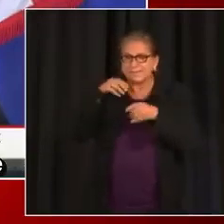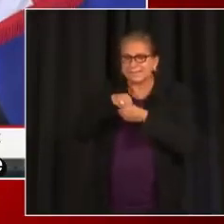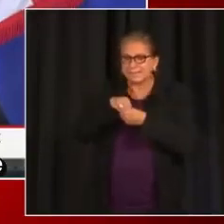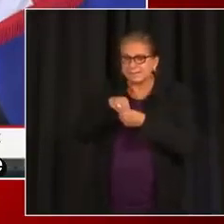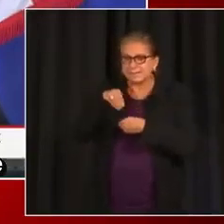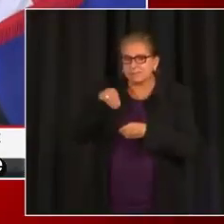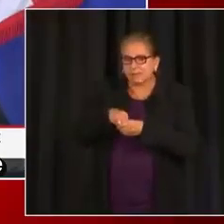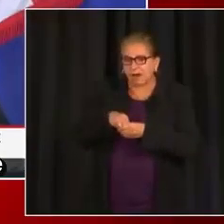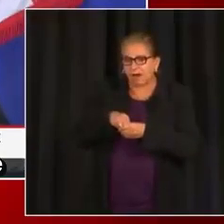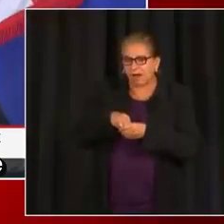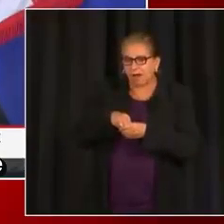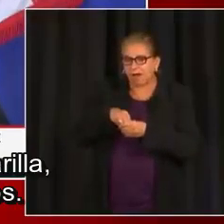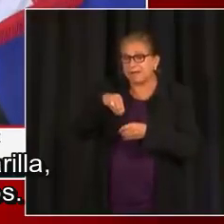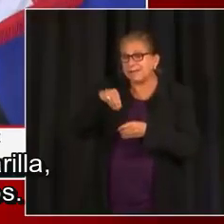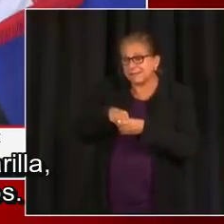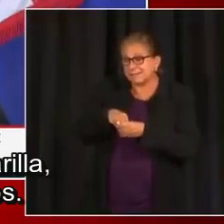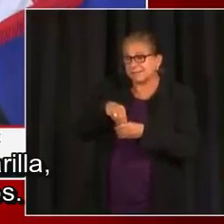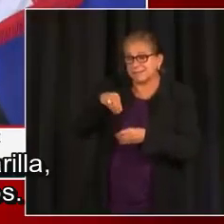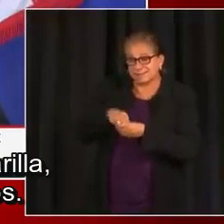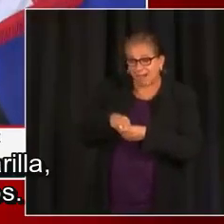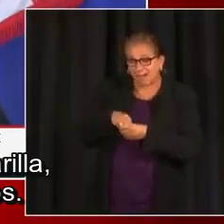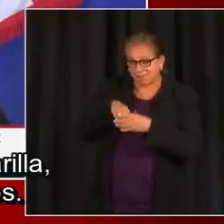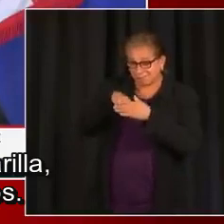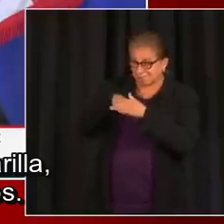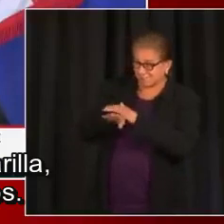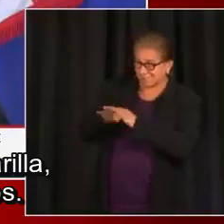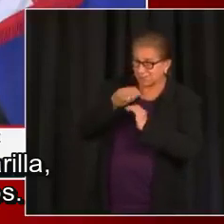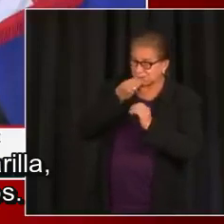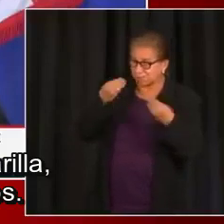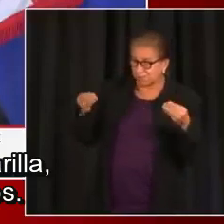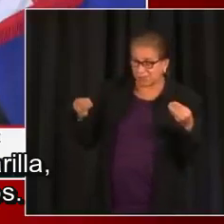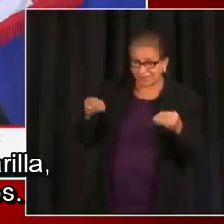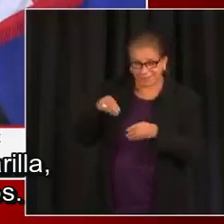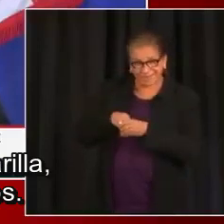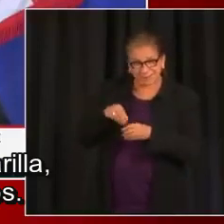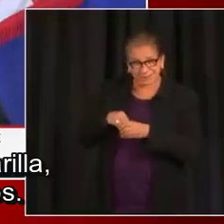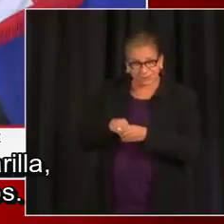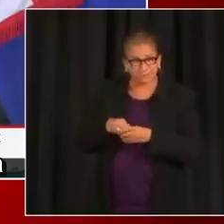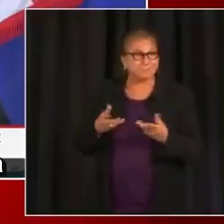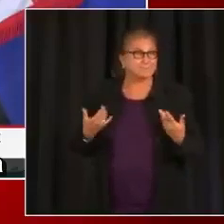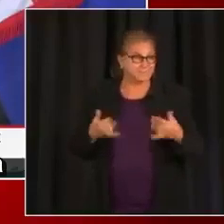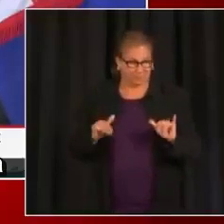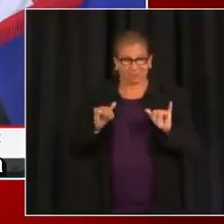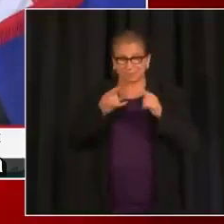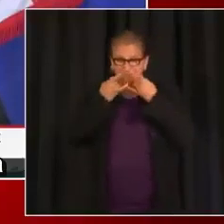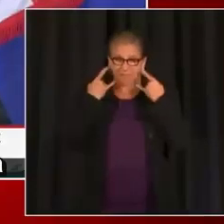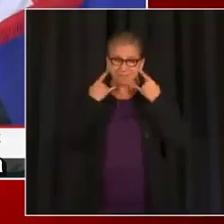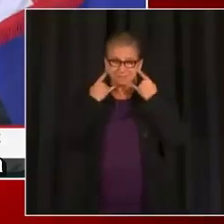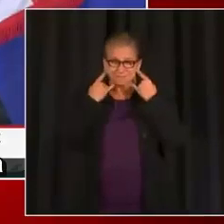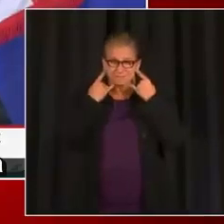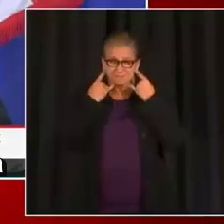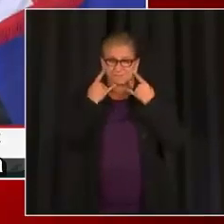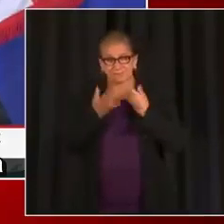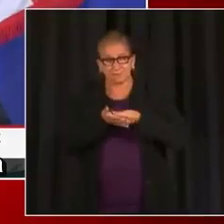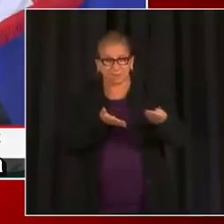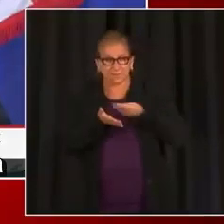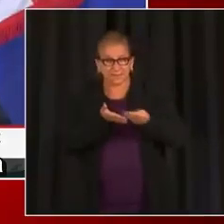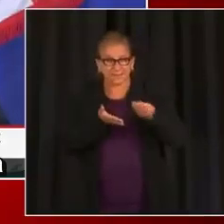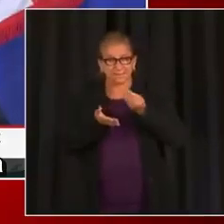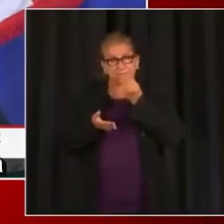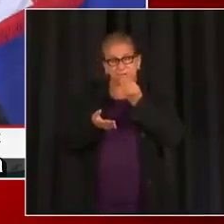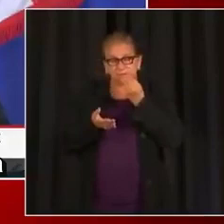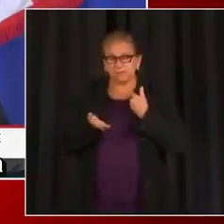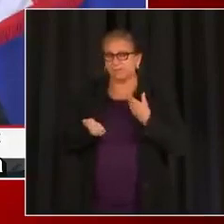es que la gente sigue usando mascarilla. Nunca dejaron de utilizar mascarilla, sobre todo en lugares públicos. Yo siempre utilizo mascarilla cuando